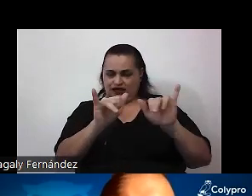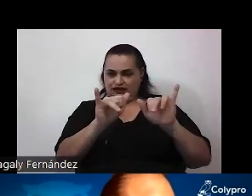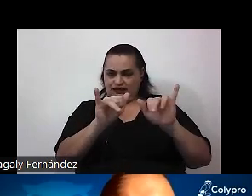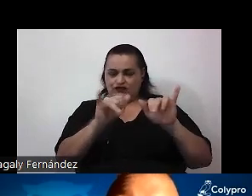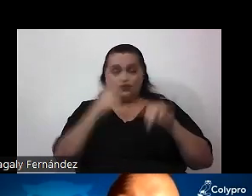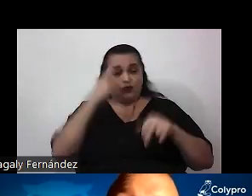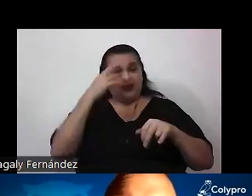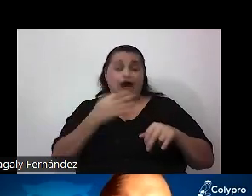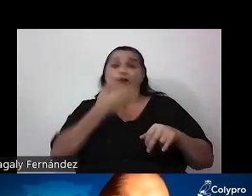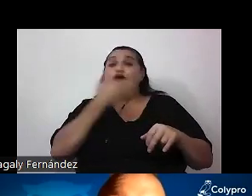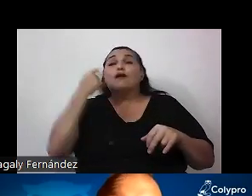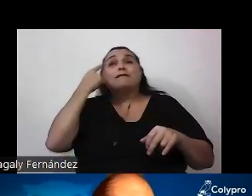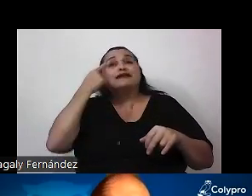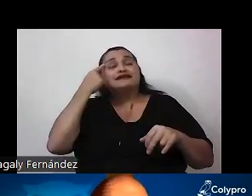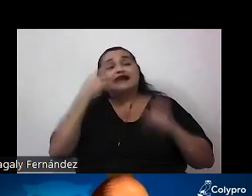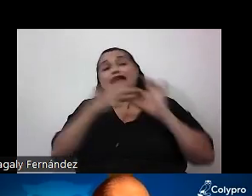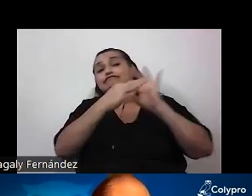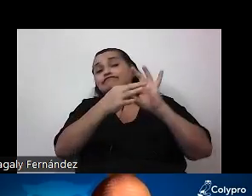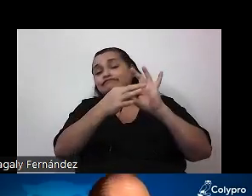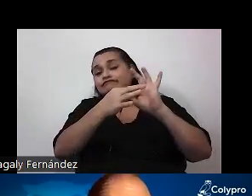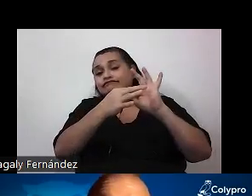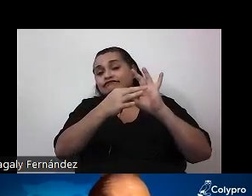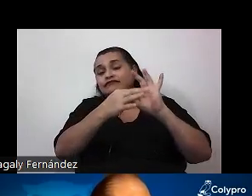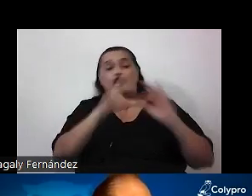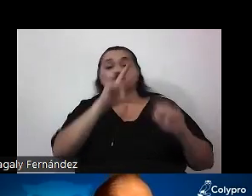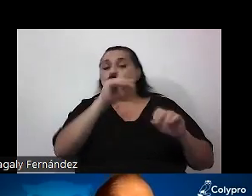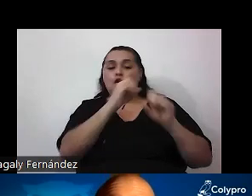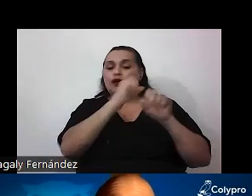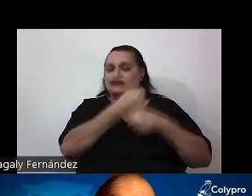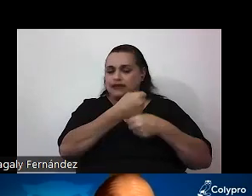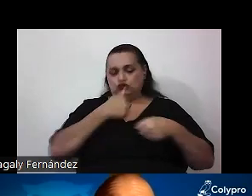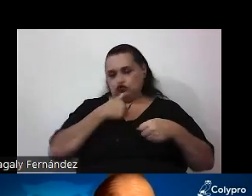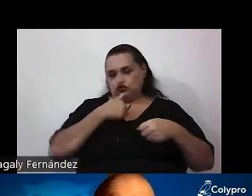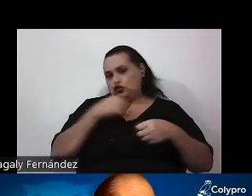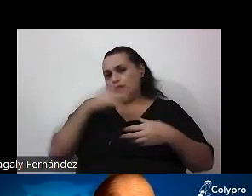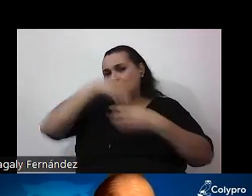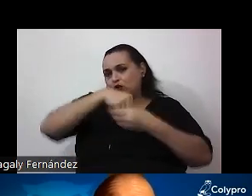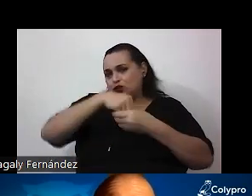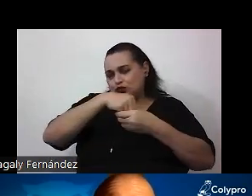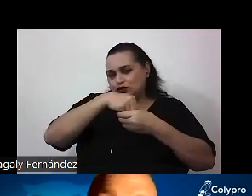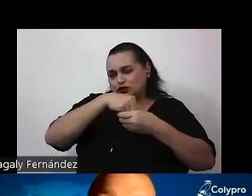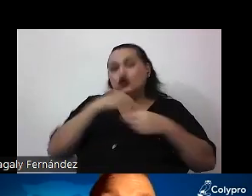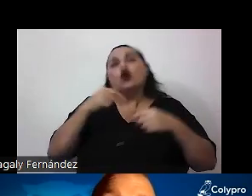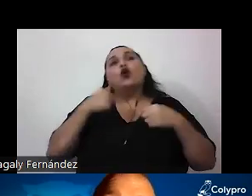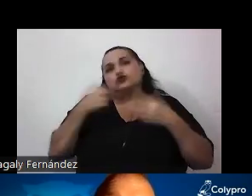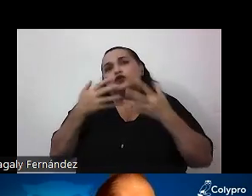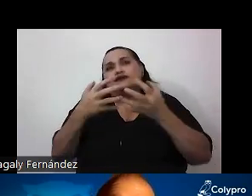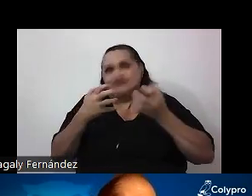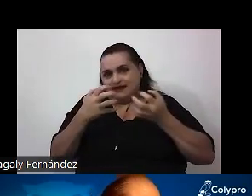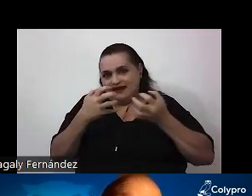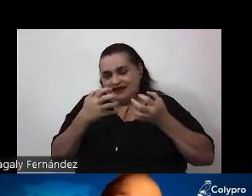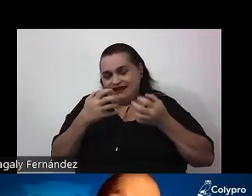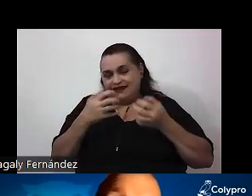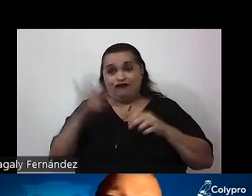es mejor pensarlo en términos de, bueno, no lo hacemos, y me incluyo, en la medida en que sería deseable, y en la medida en que